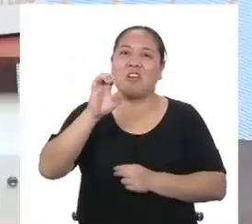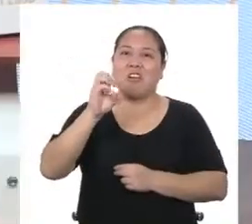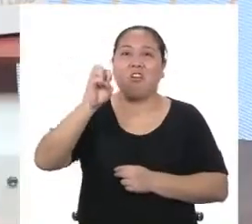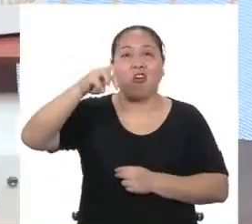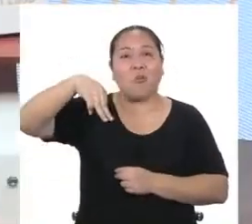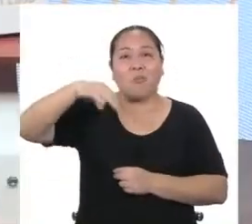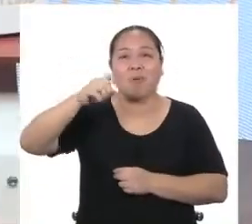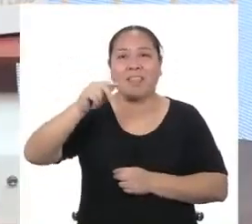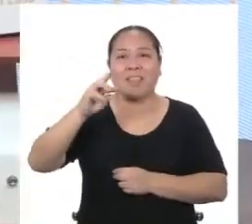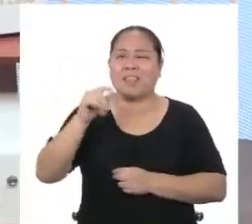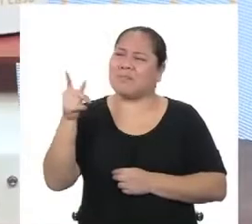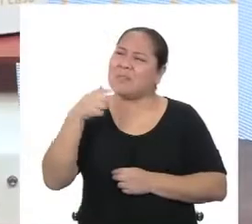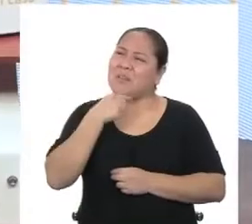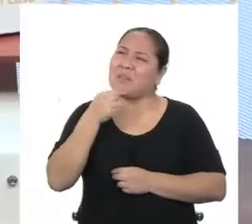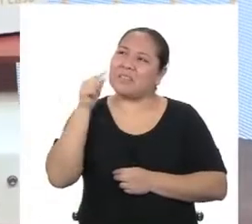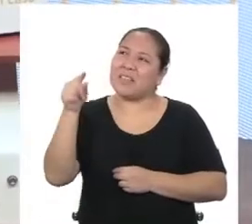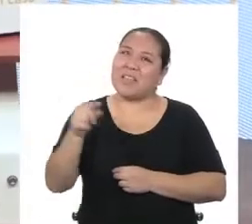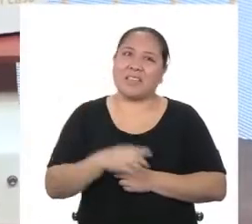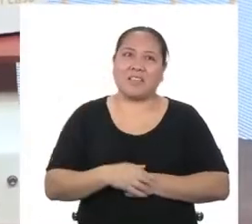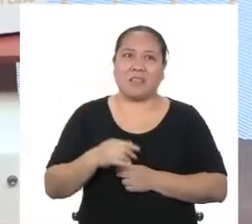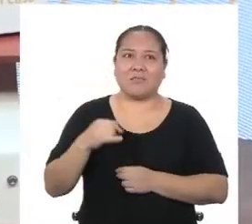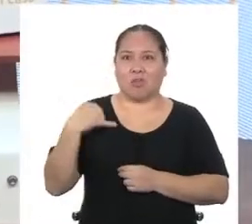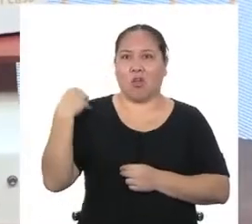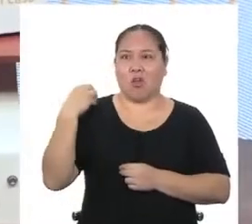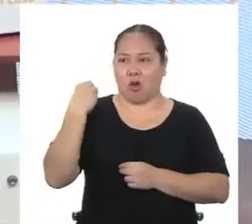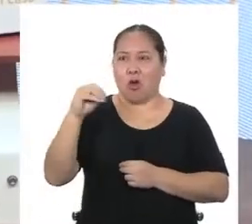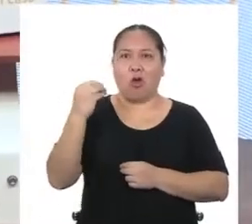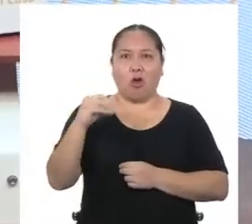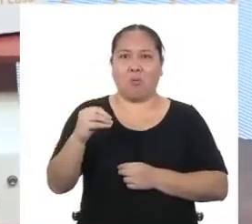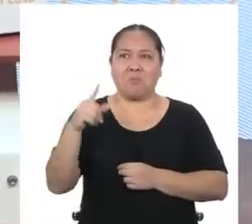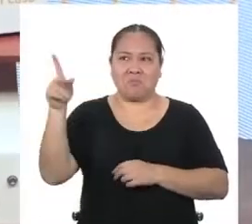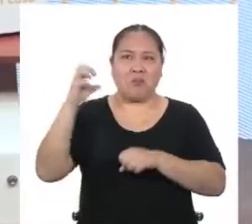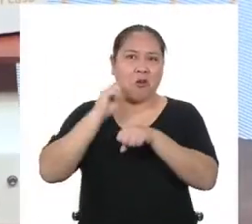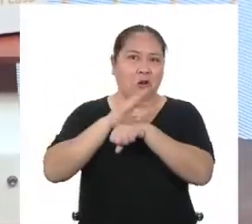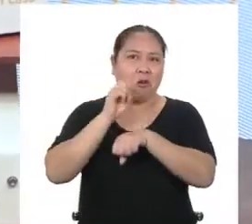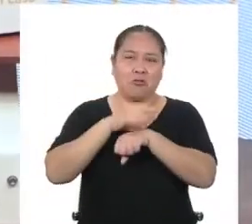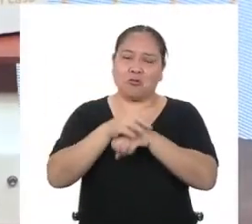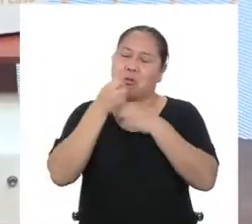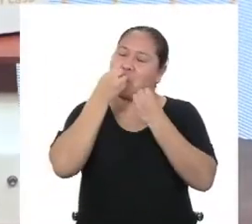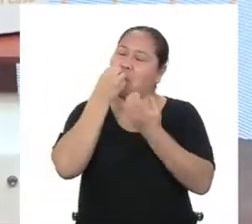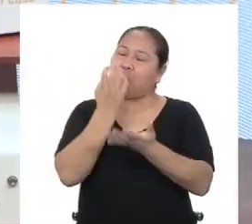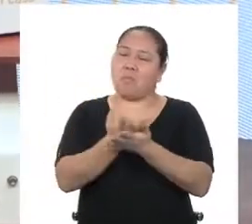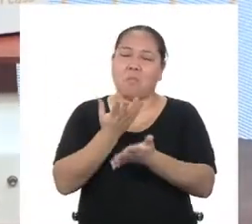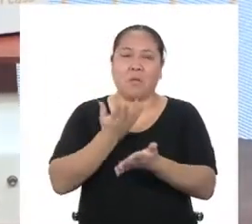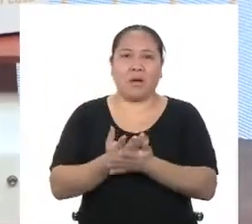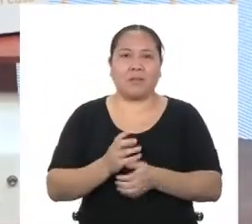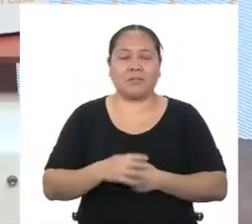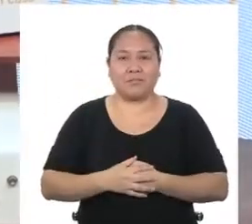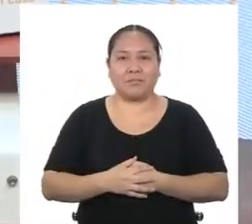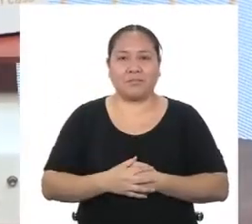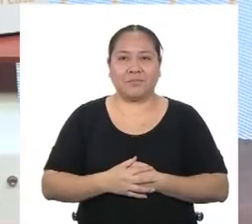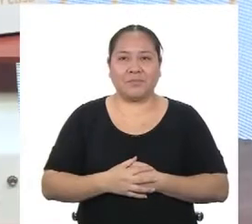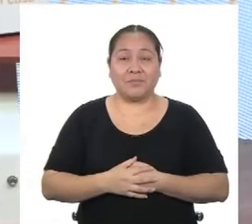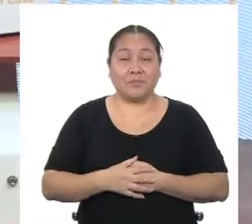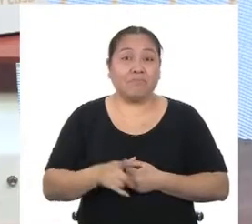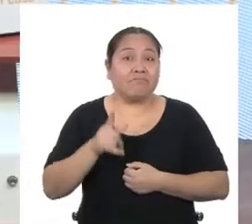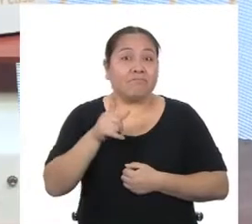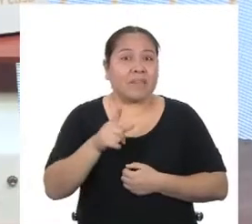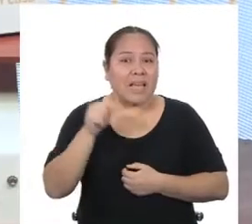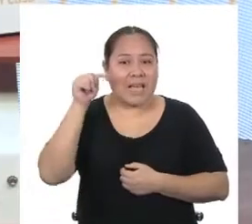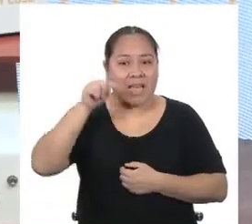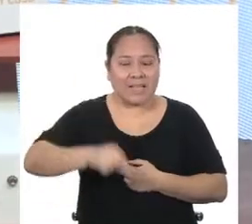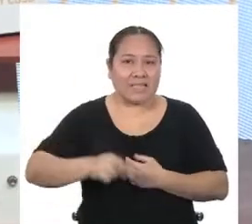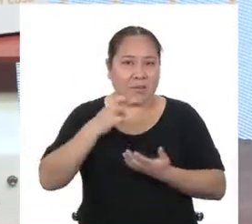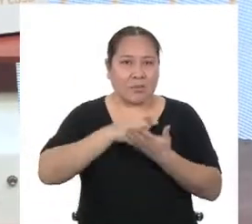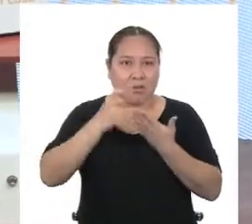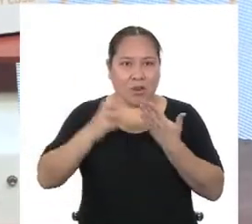Me encanta Rodrigo. Se ve súper joven, pero siempre me da consejos muy buenos. Entonces, les propongo algo. ¿Dedicamos el programa de